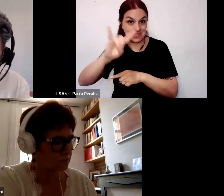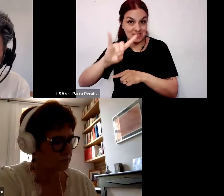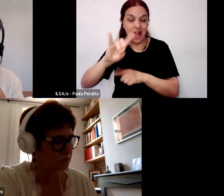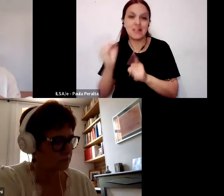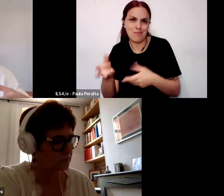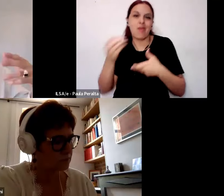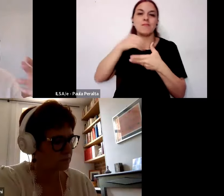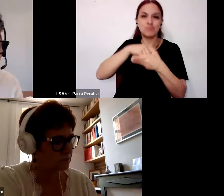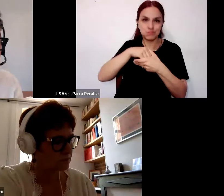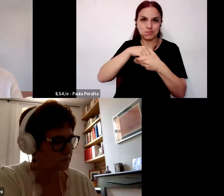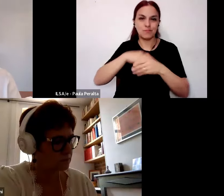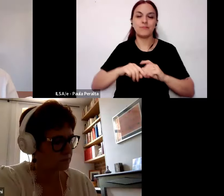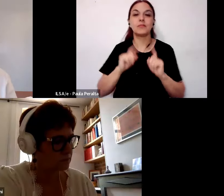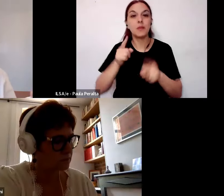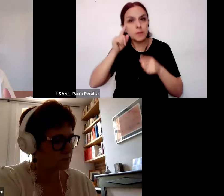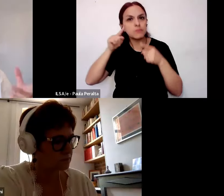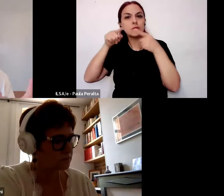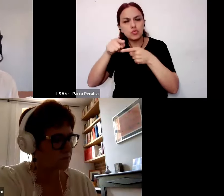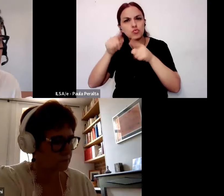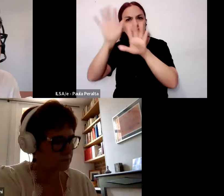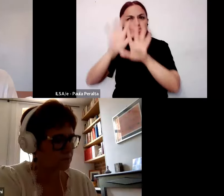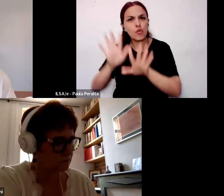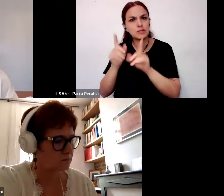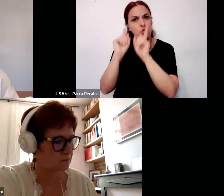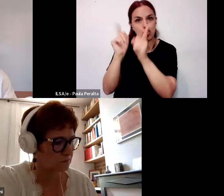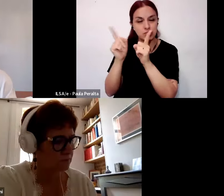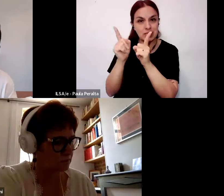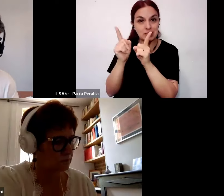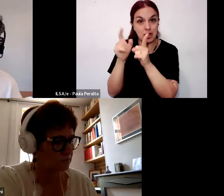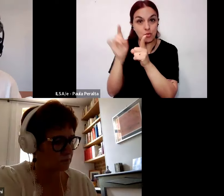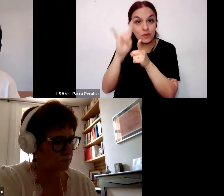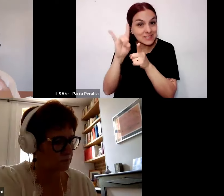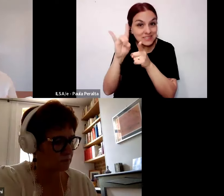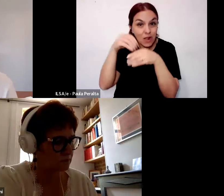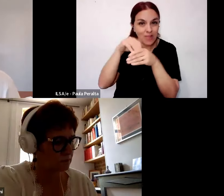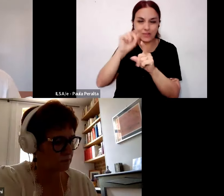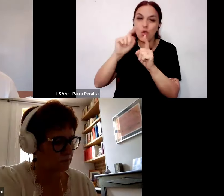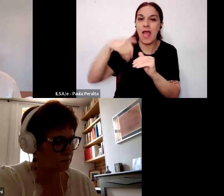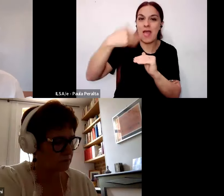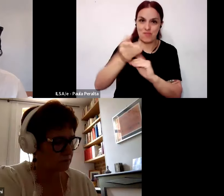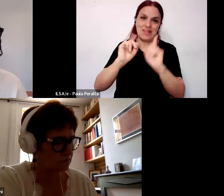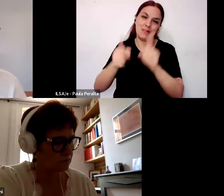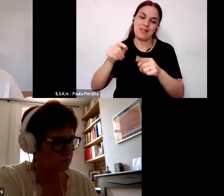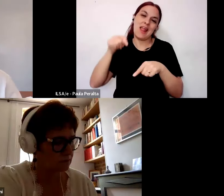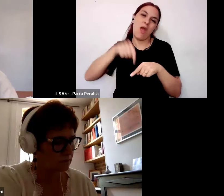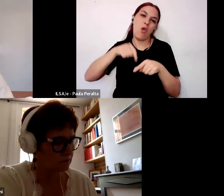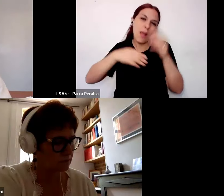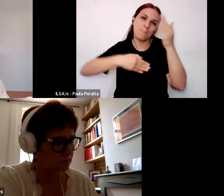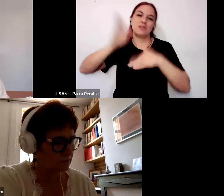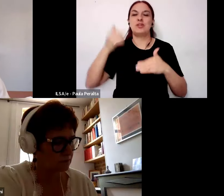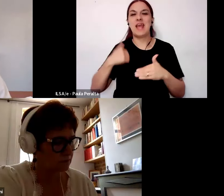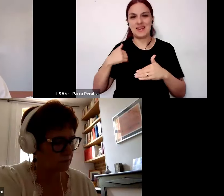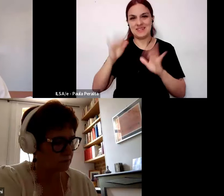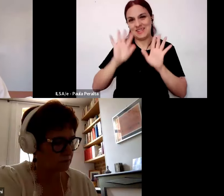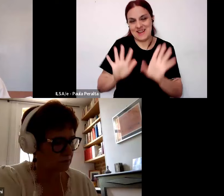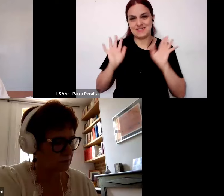¿no? En institutos de formación docente no universitarios como son la mayoría de los de Argentina ¿no?